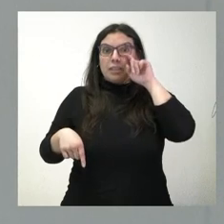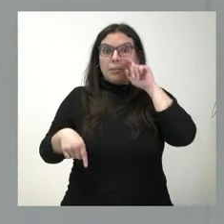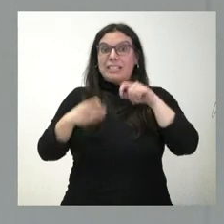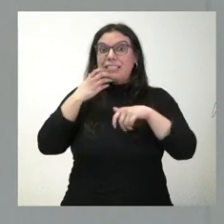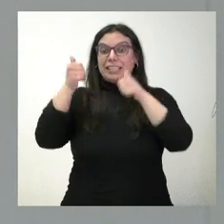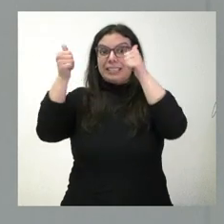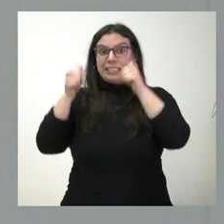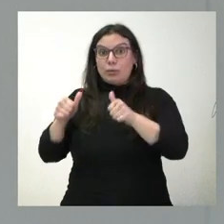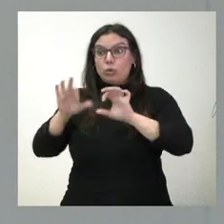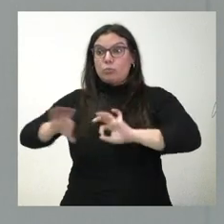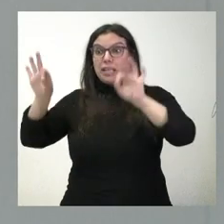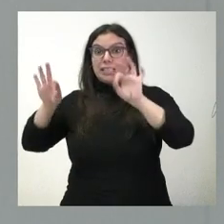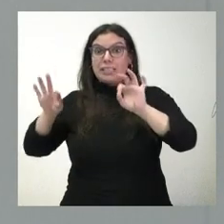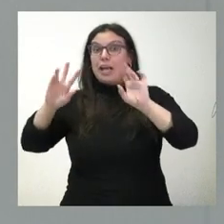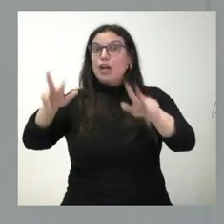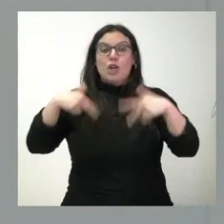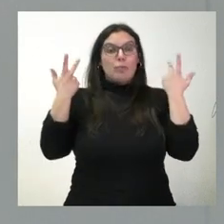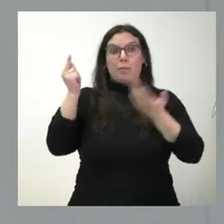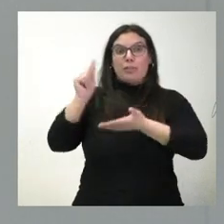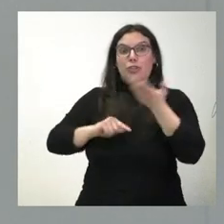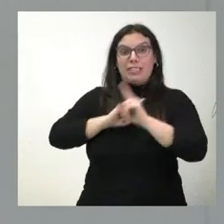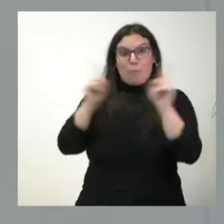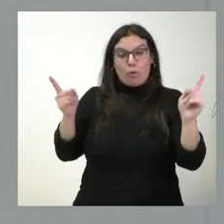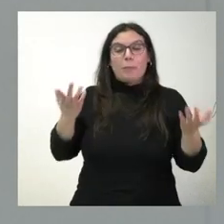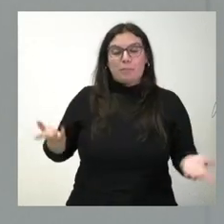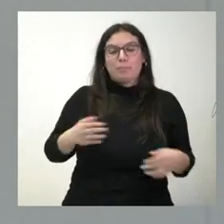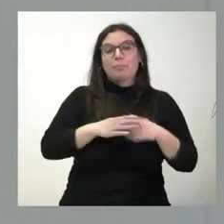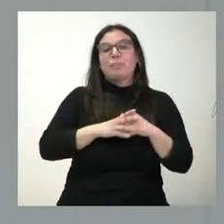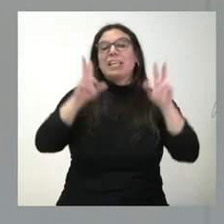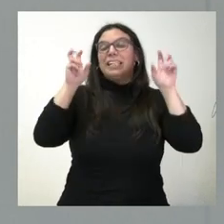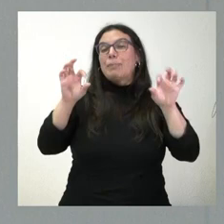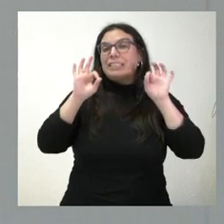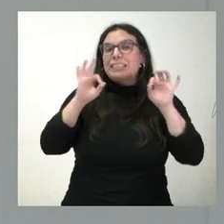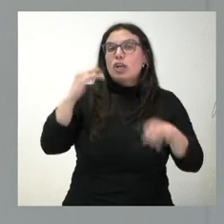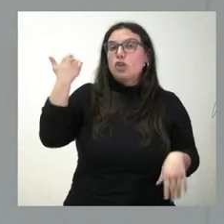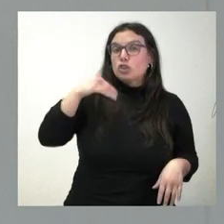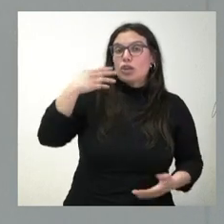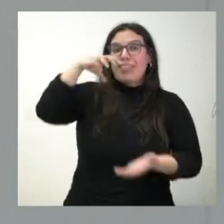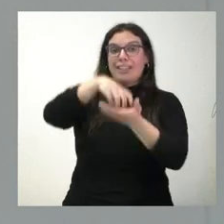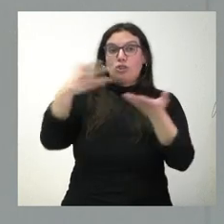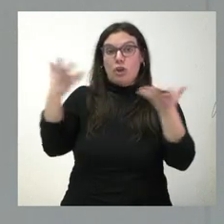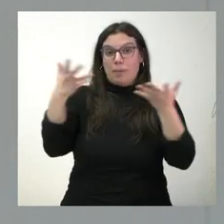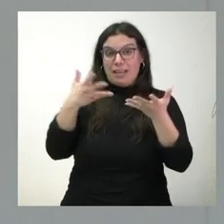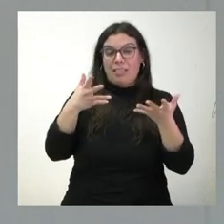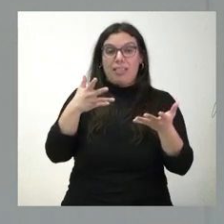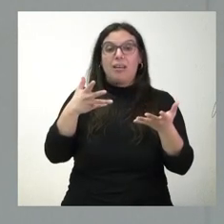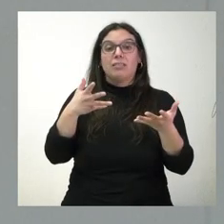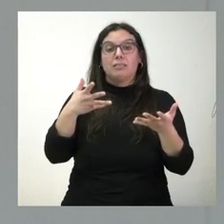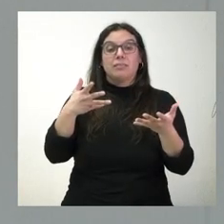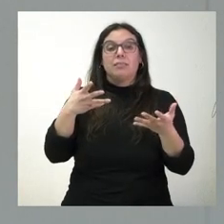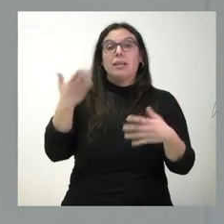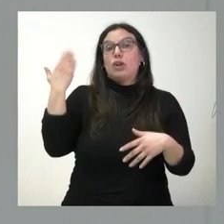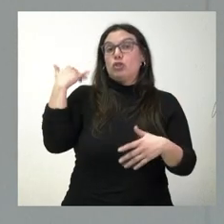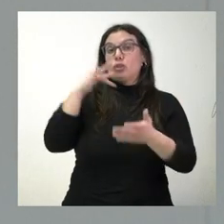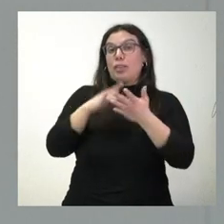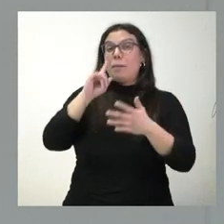especialista pueda ser cortado por la Administración. El caso concreto de Soria y el centro de emergencia, como usted le señaló el otro día,